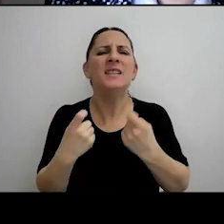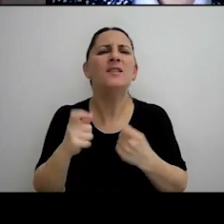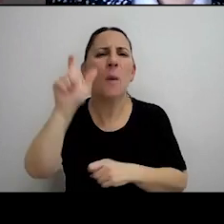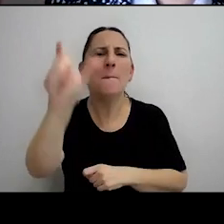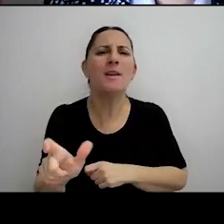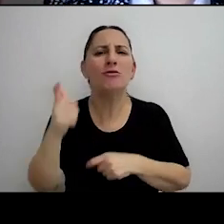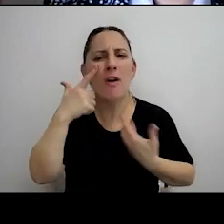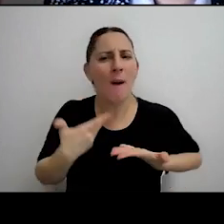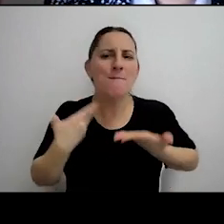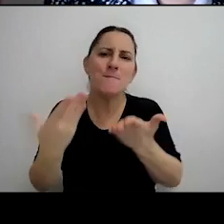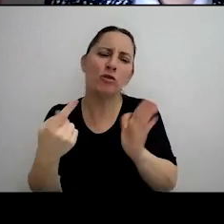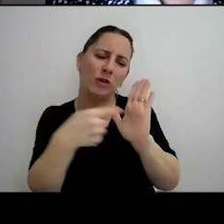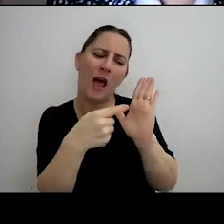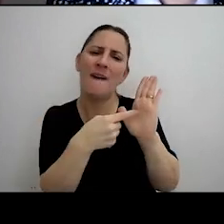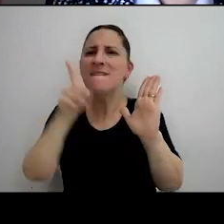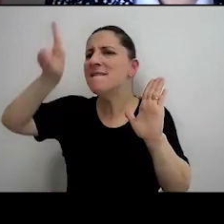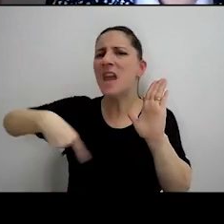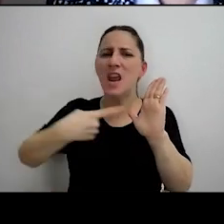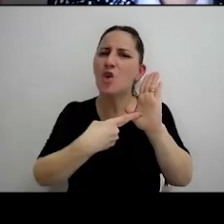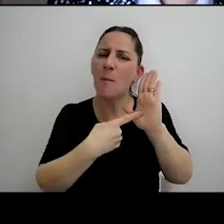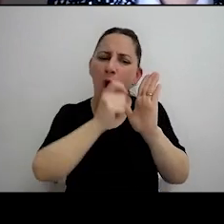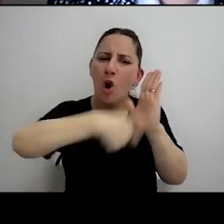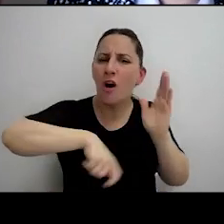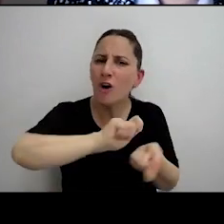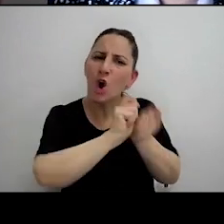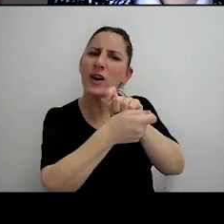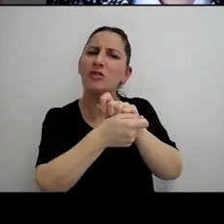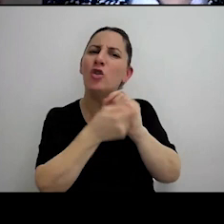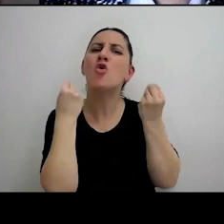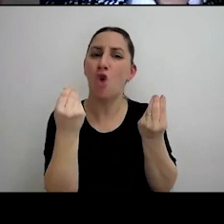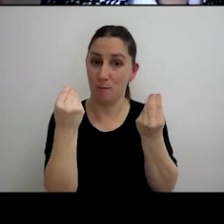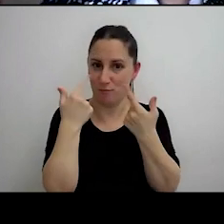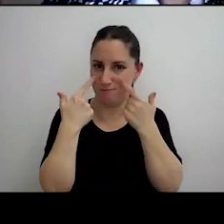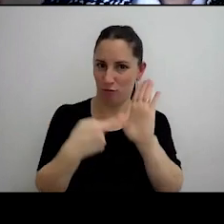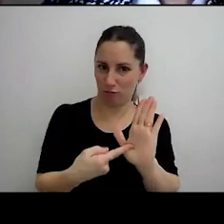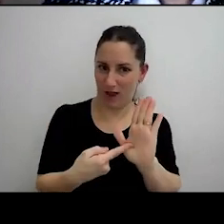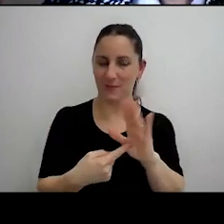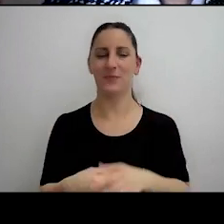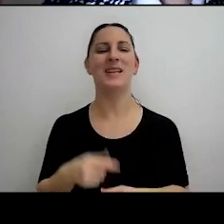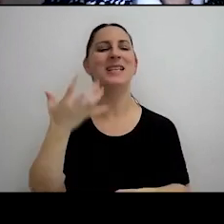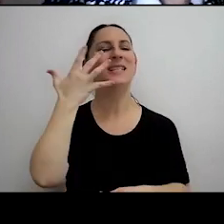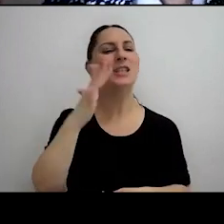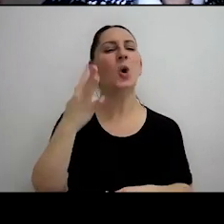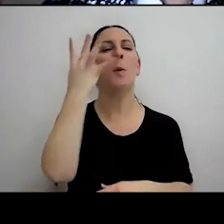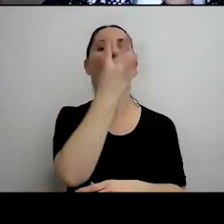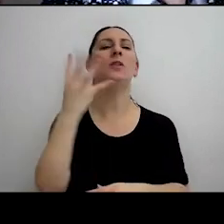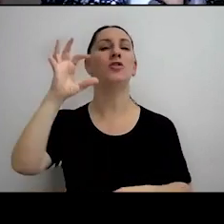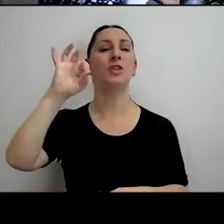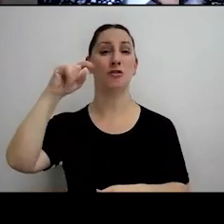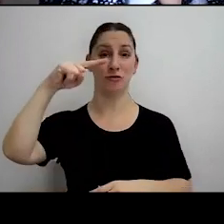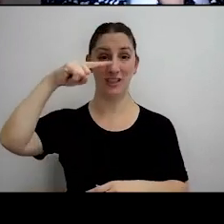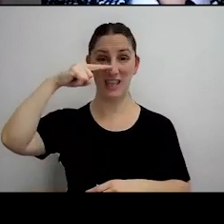mostrarle de dónde se origina esta corrección, y por eso ustedes van a ver, que esta 5407